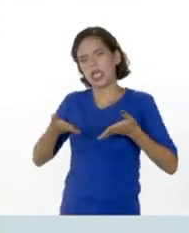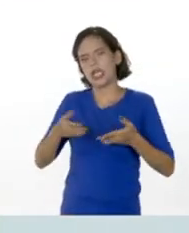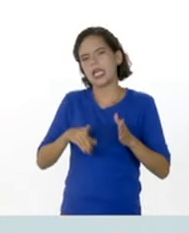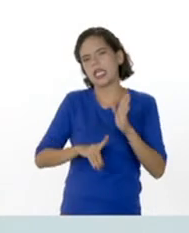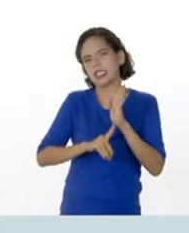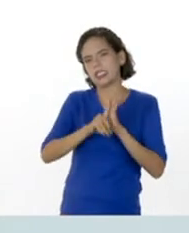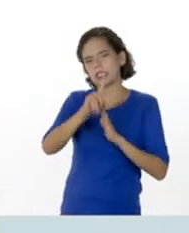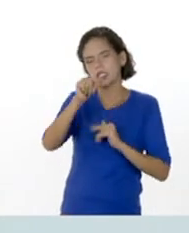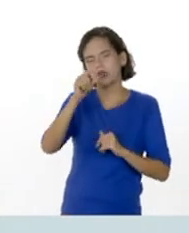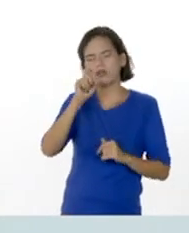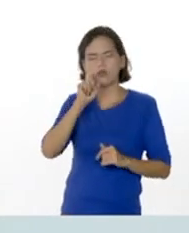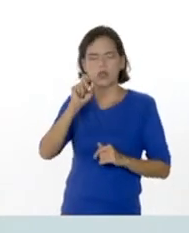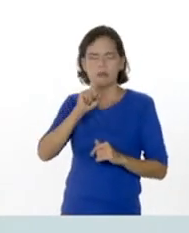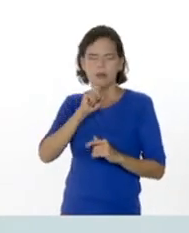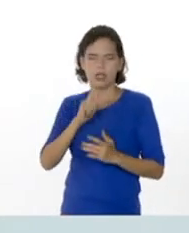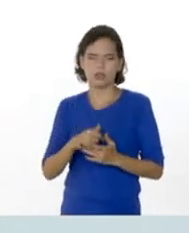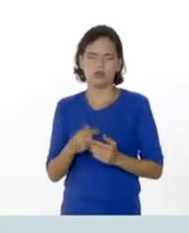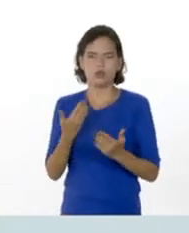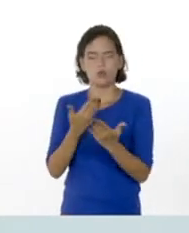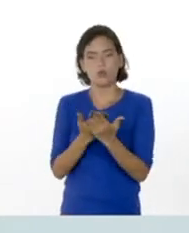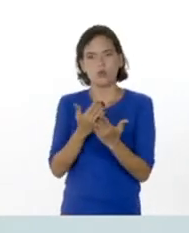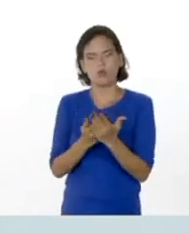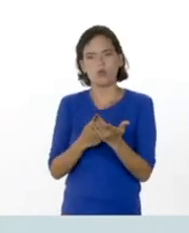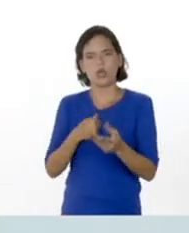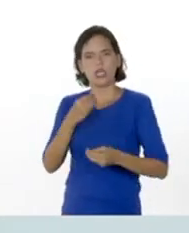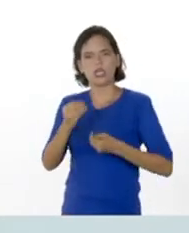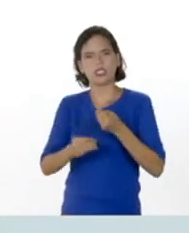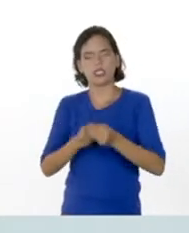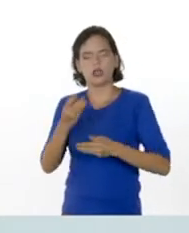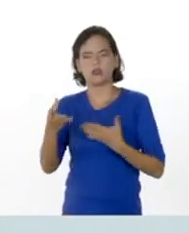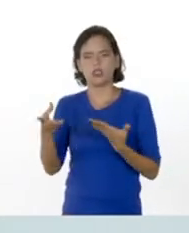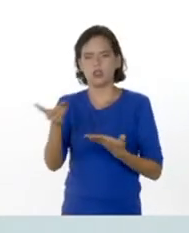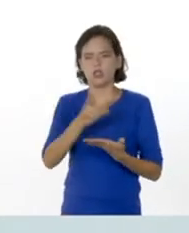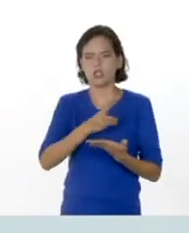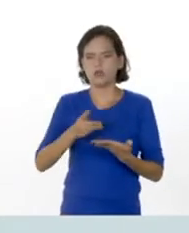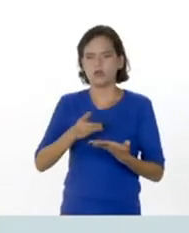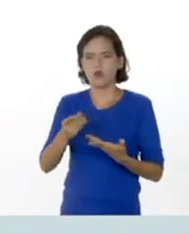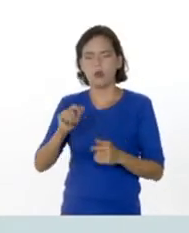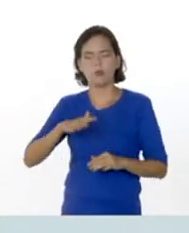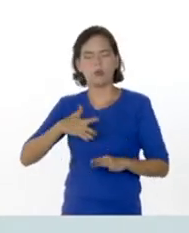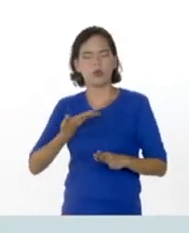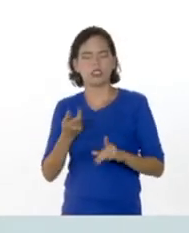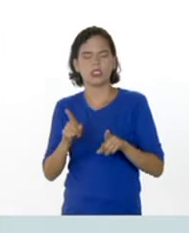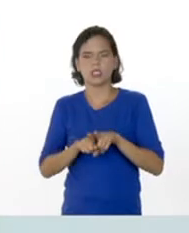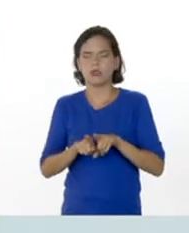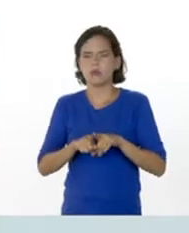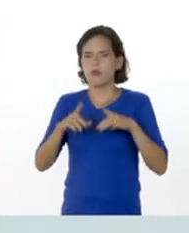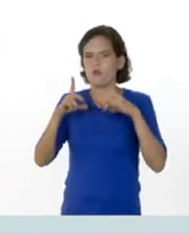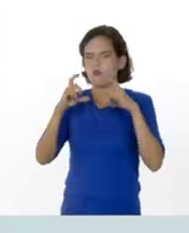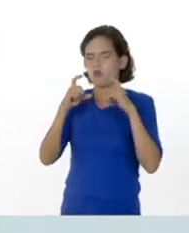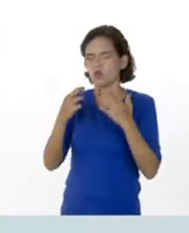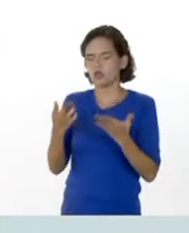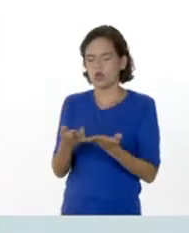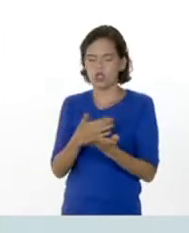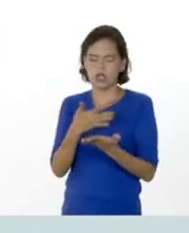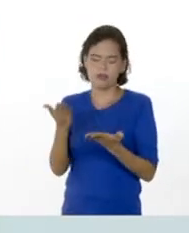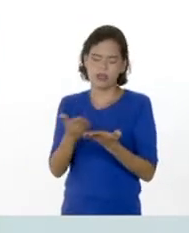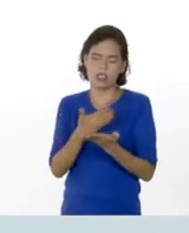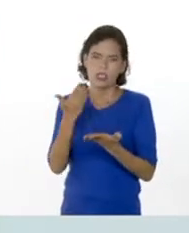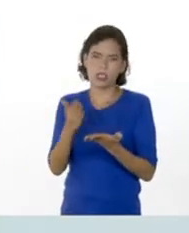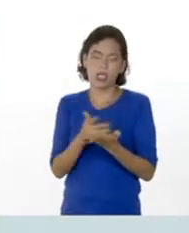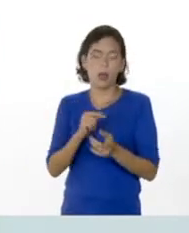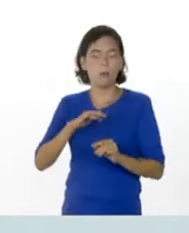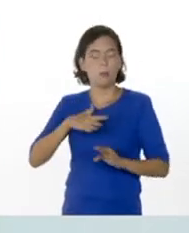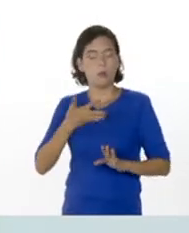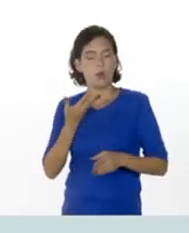Ellos proponen que se realice utilizando dibujos, pueden ser también fotografías, imágenes de revistas, programas, podemos